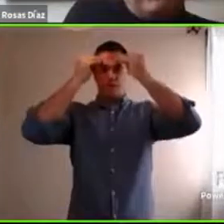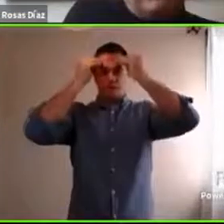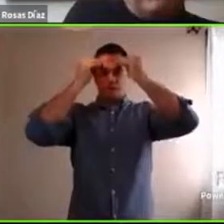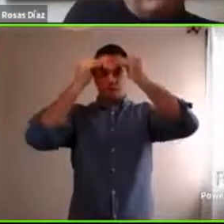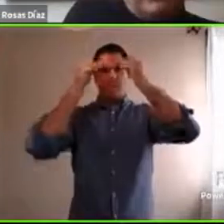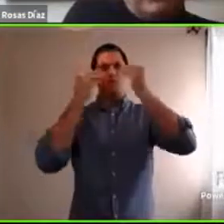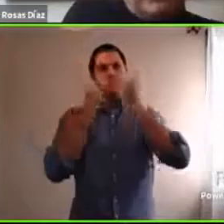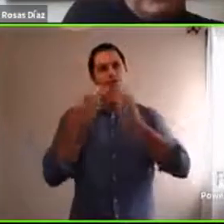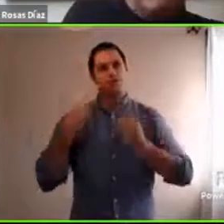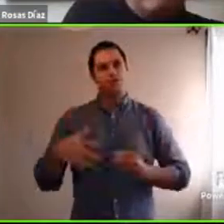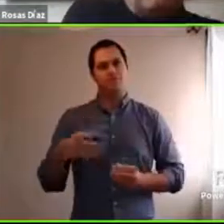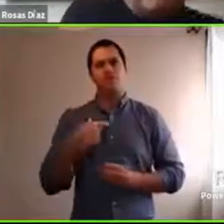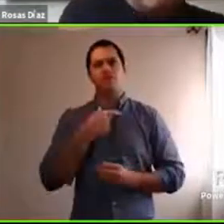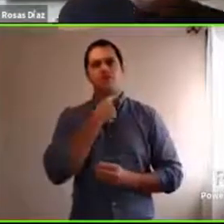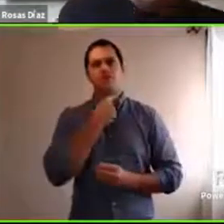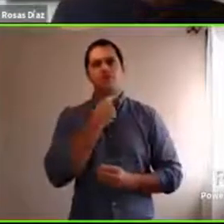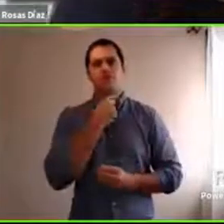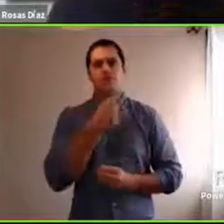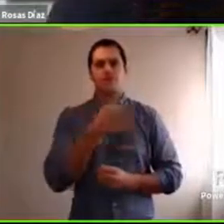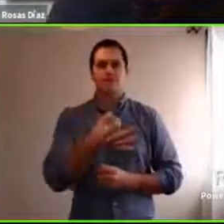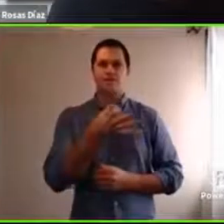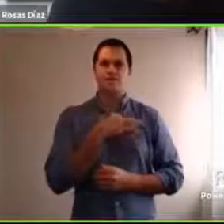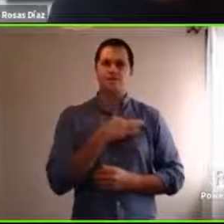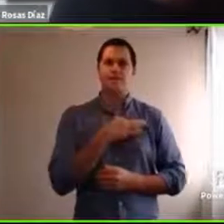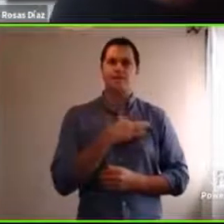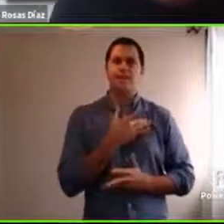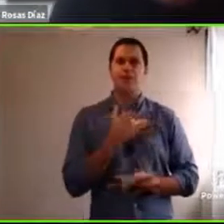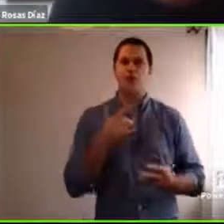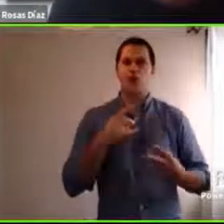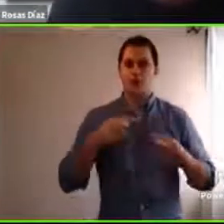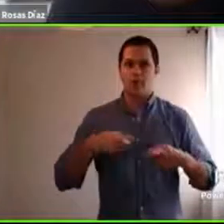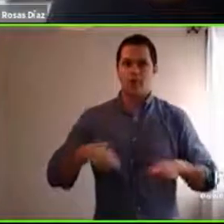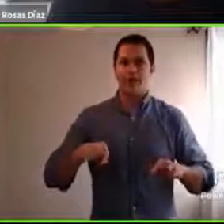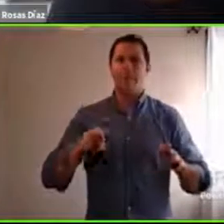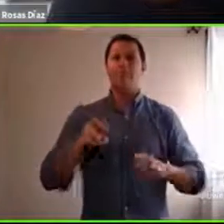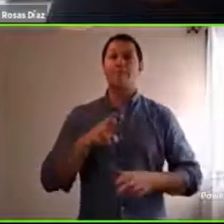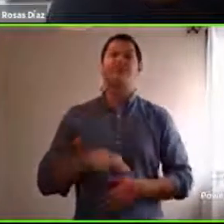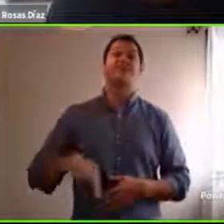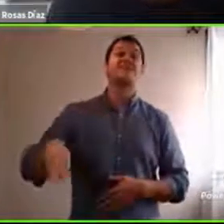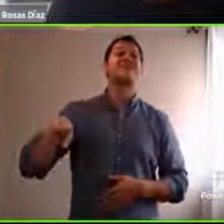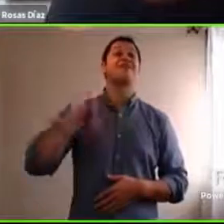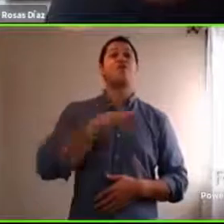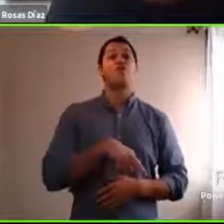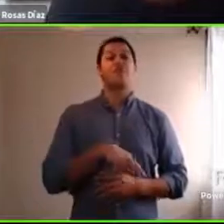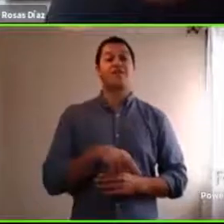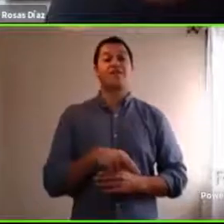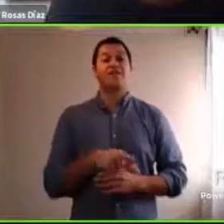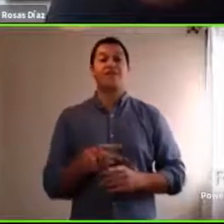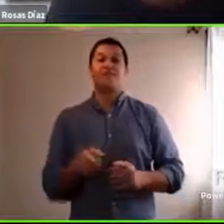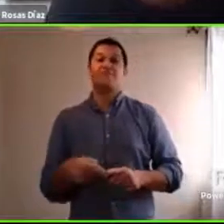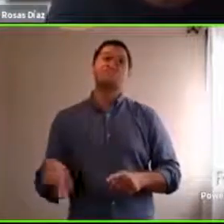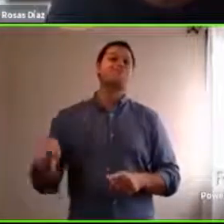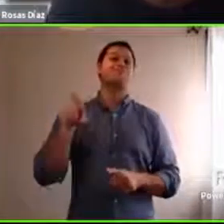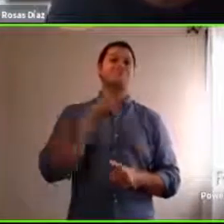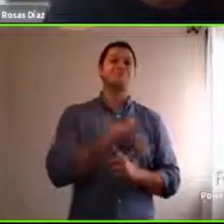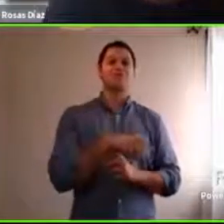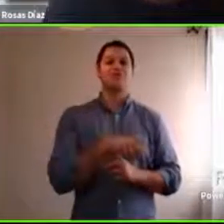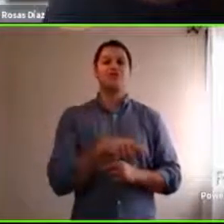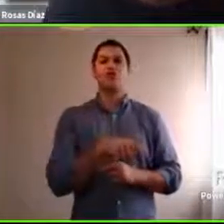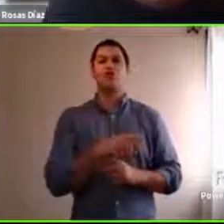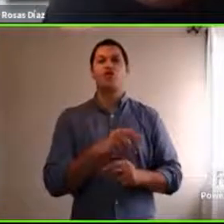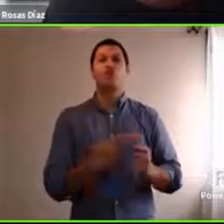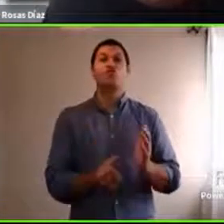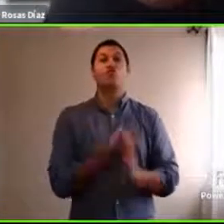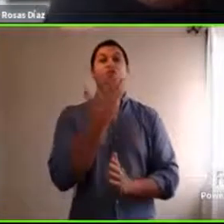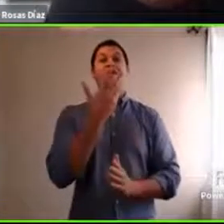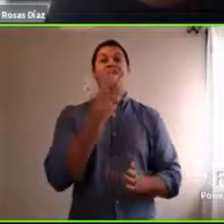respecto a qué oportunidades ven ustedes para la vuelta para el regreso a la a la nueva realidad que vamos